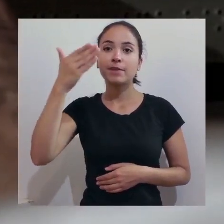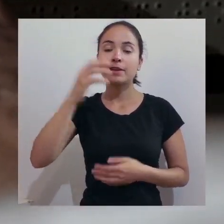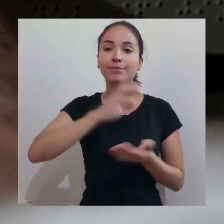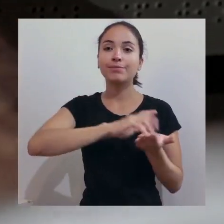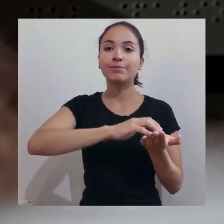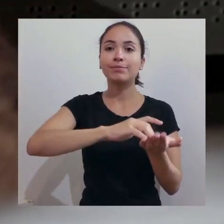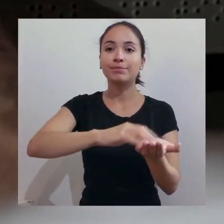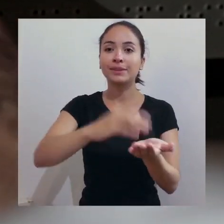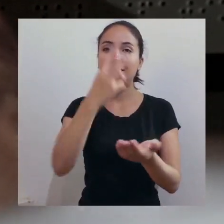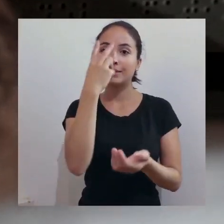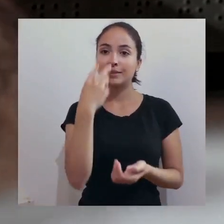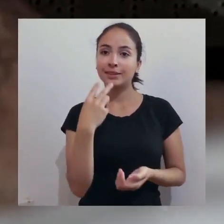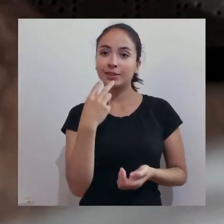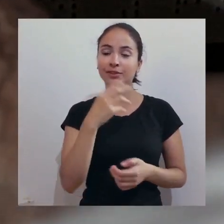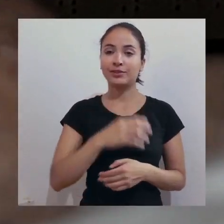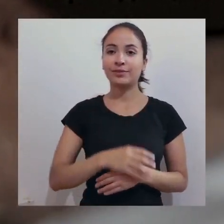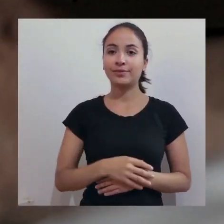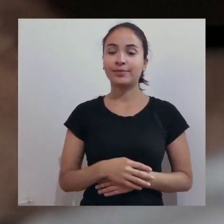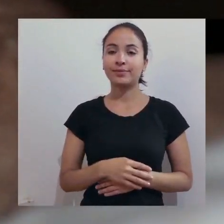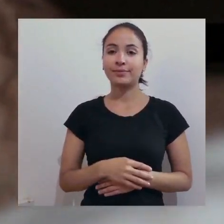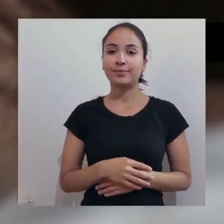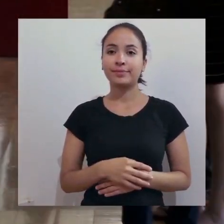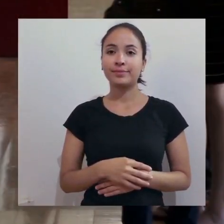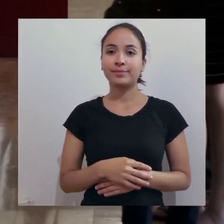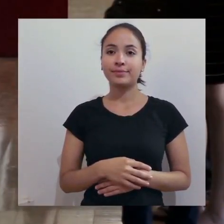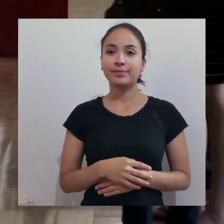Al frente, representación táctil.